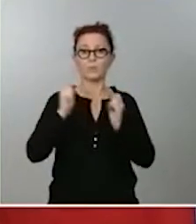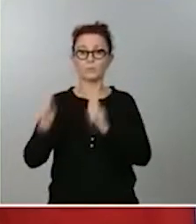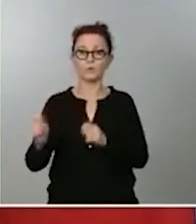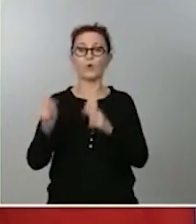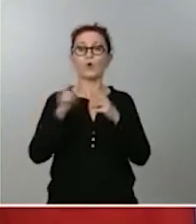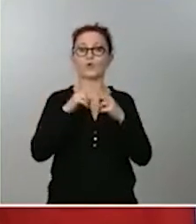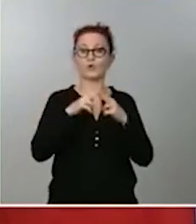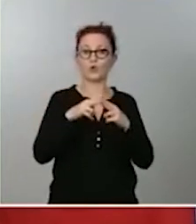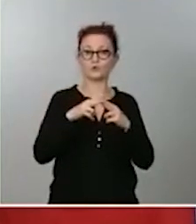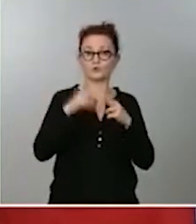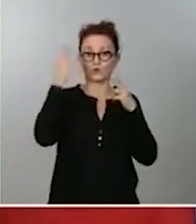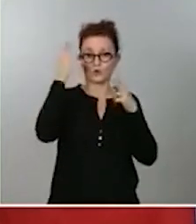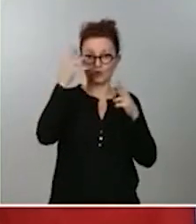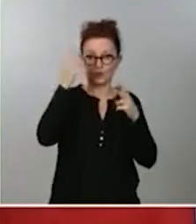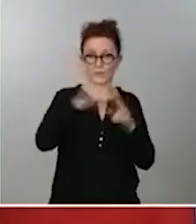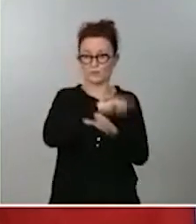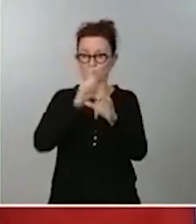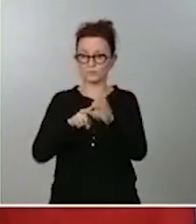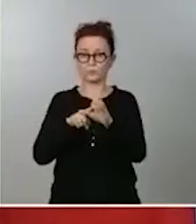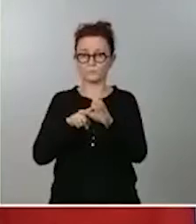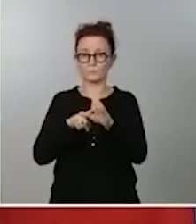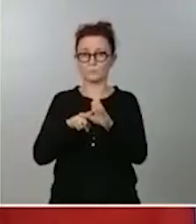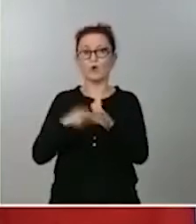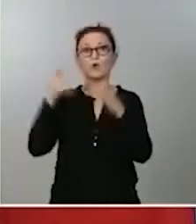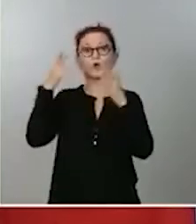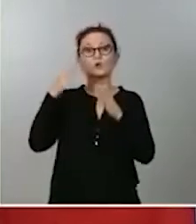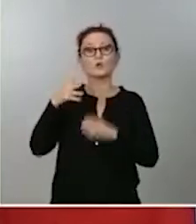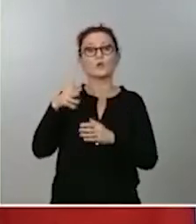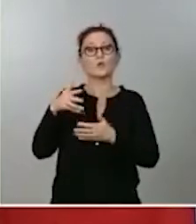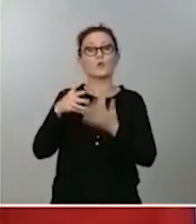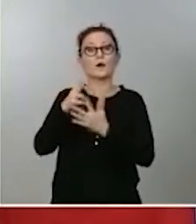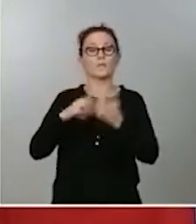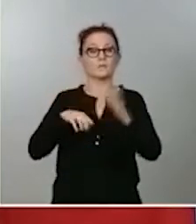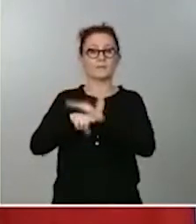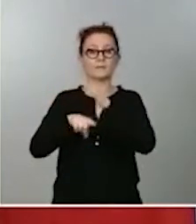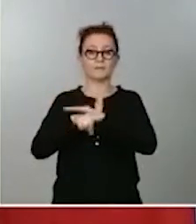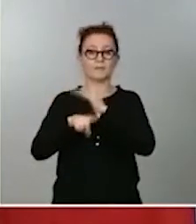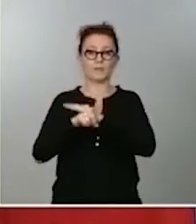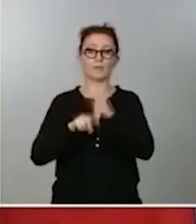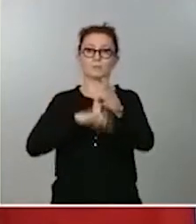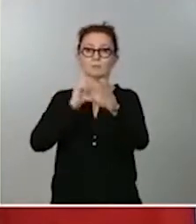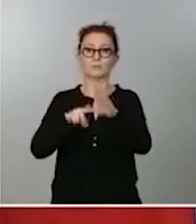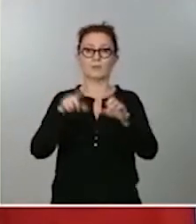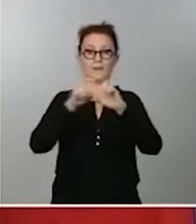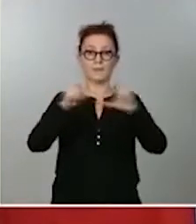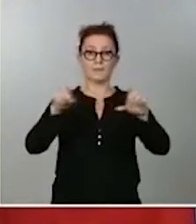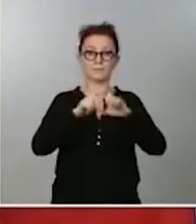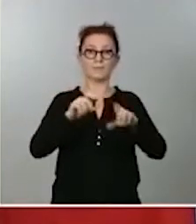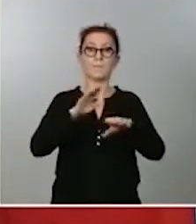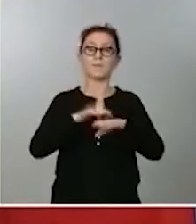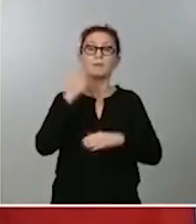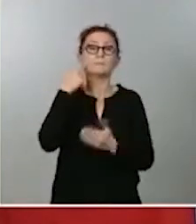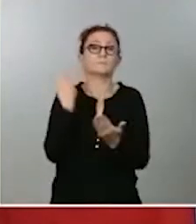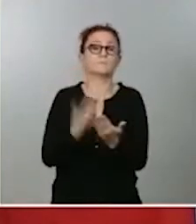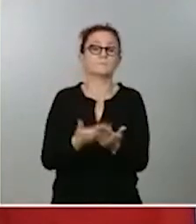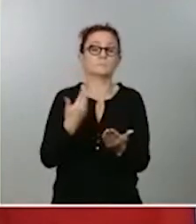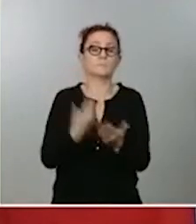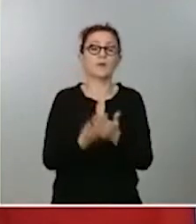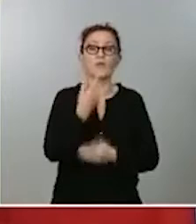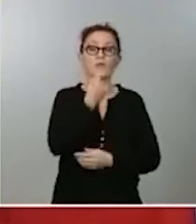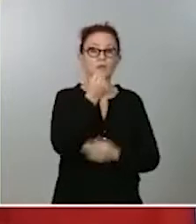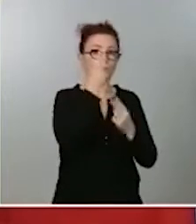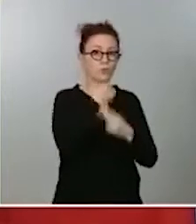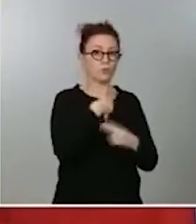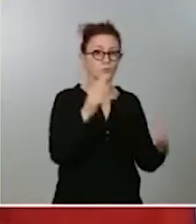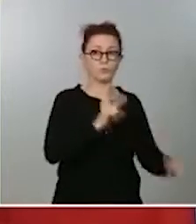de Europa que acompañe el devenir de la compañía y, por tanto, para garantizar que el destino de este dinero público se